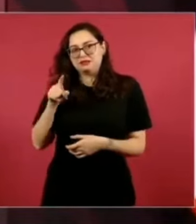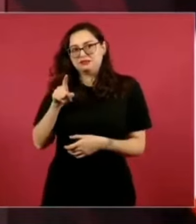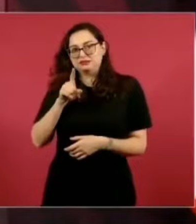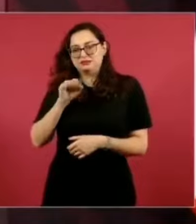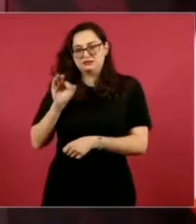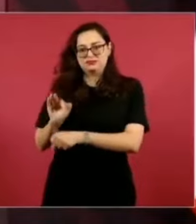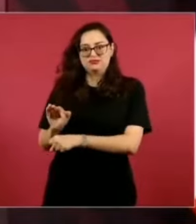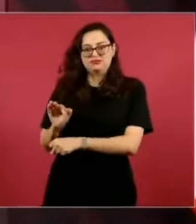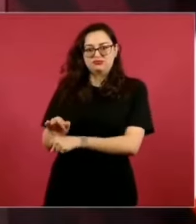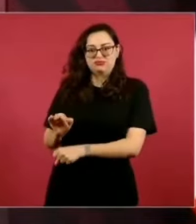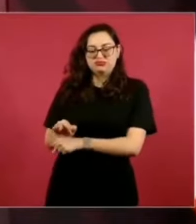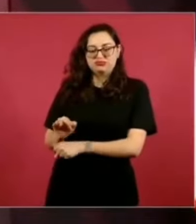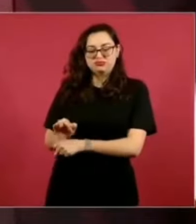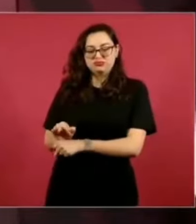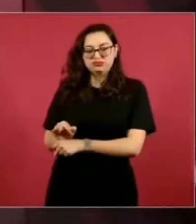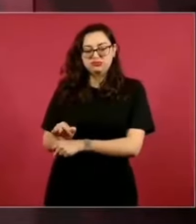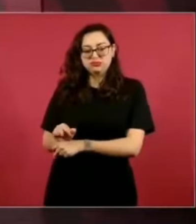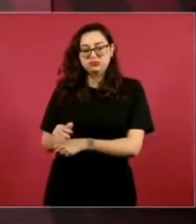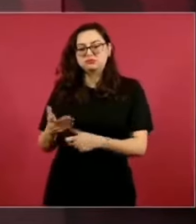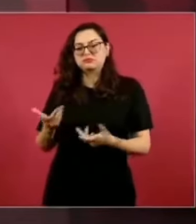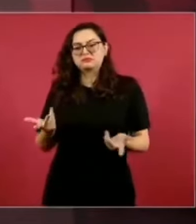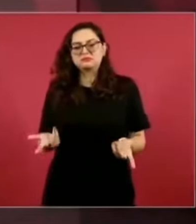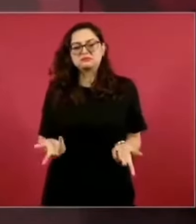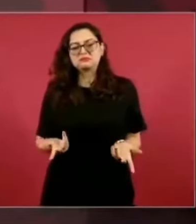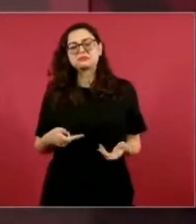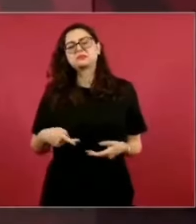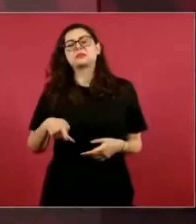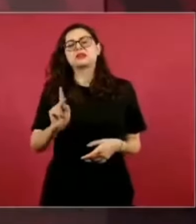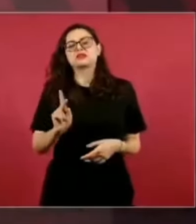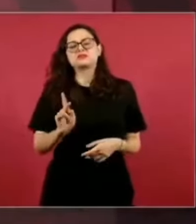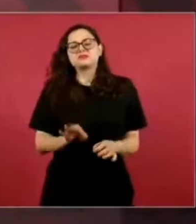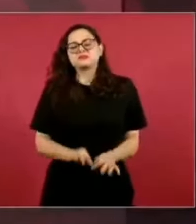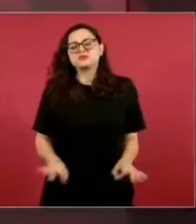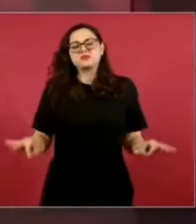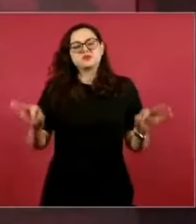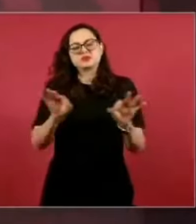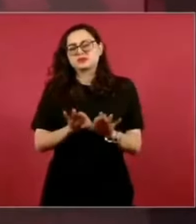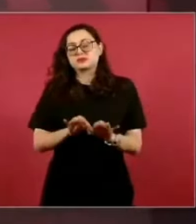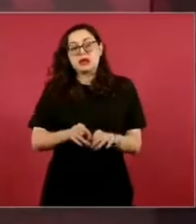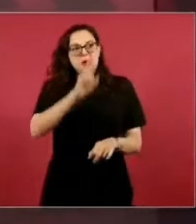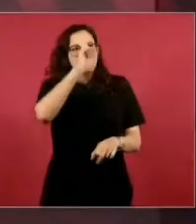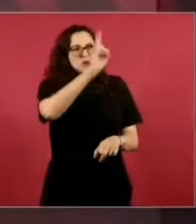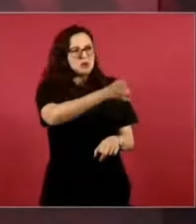Pero no hay que prohibir nada, lo único